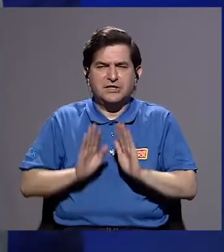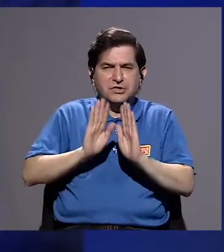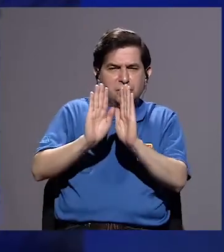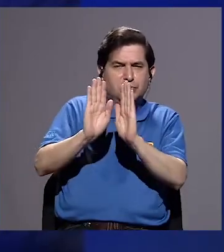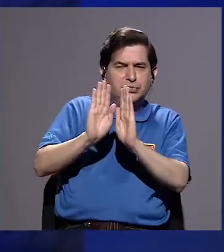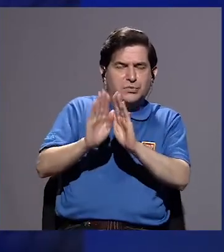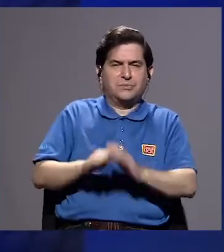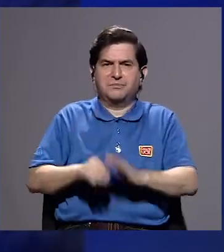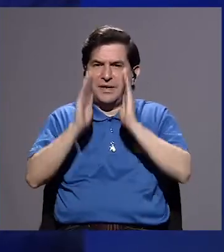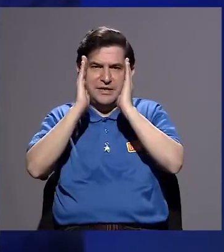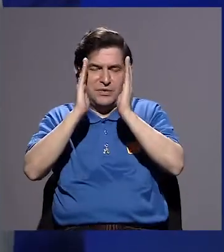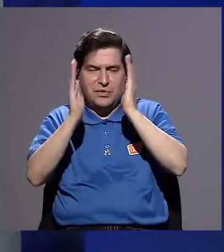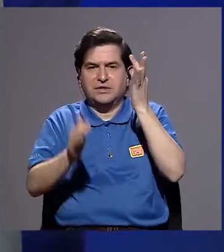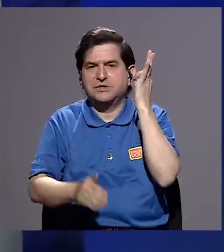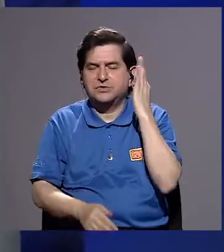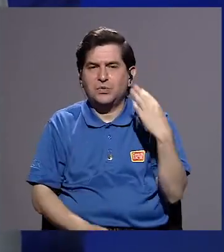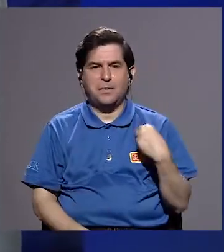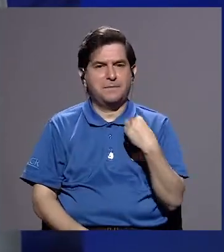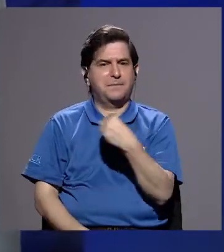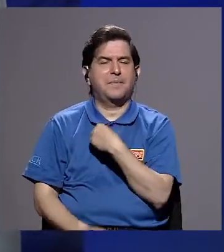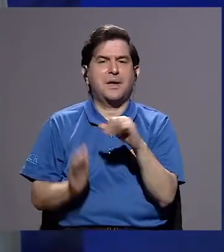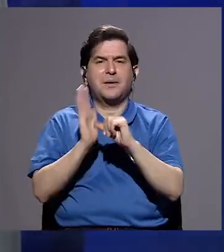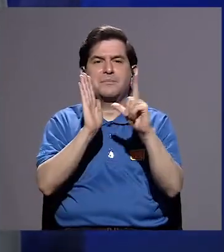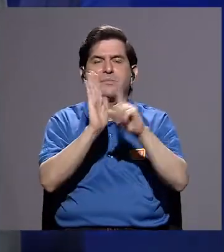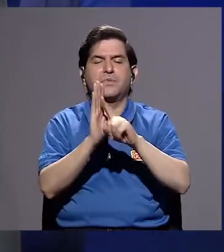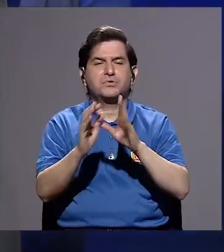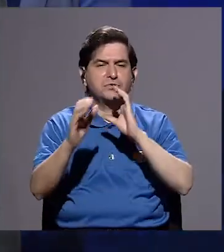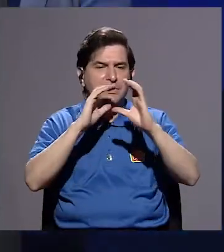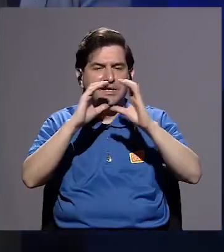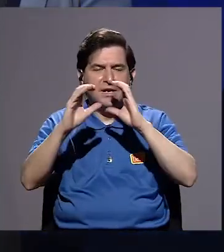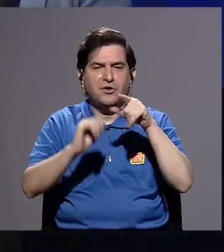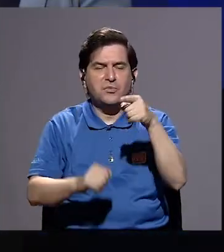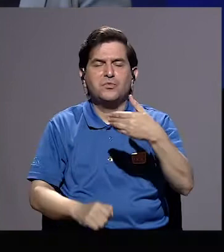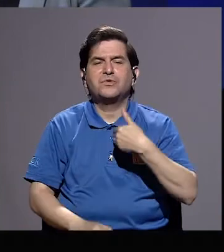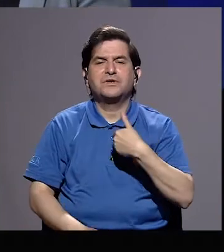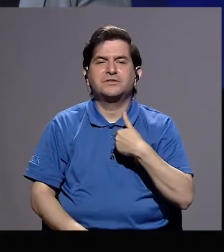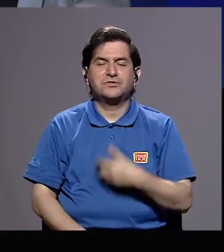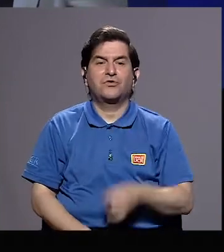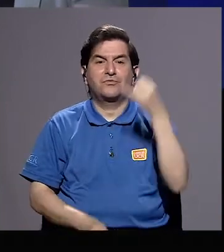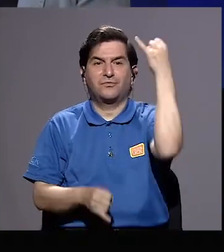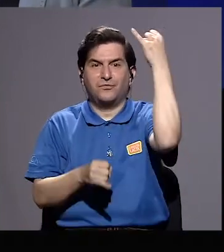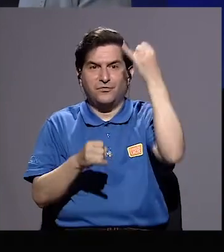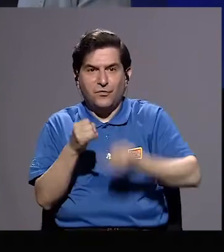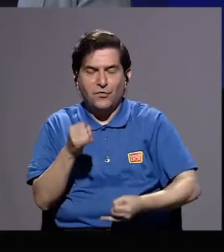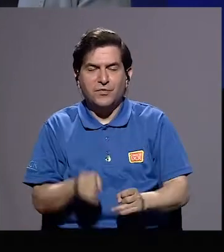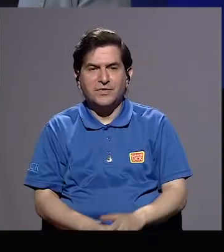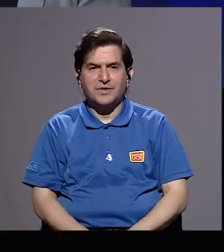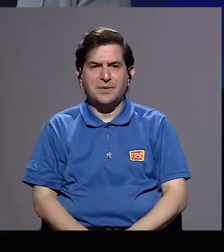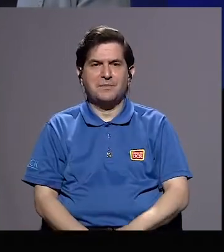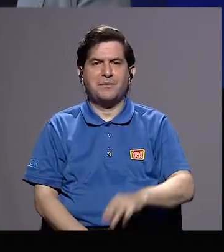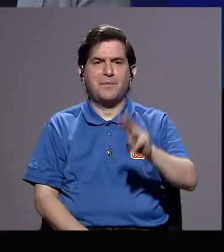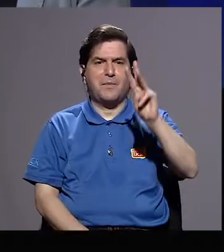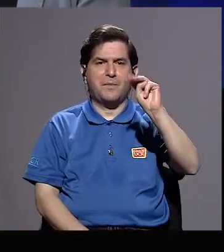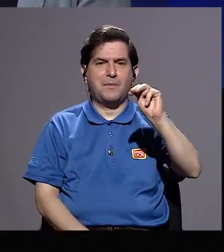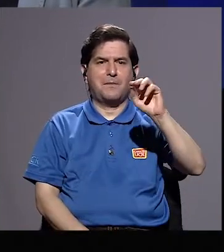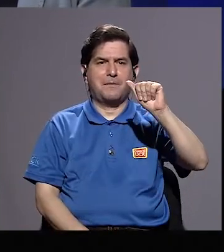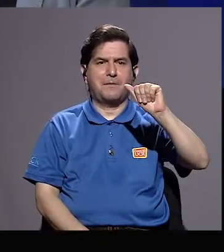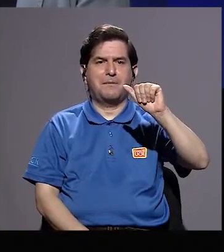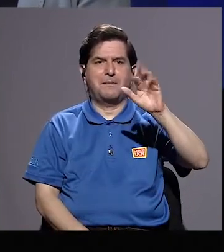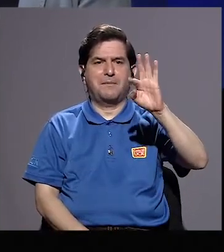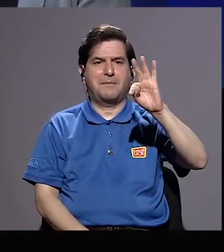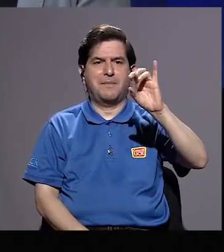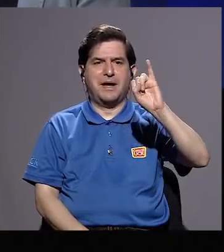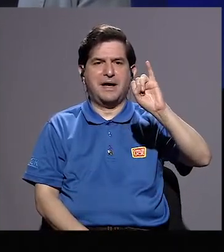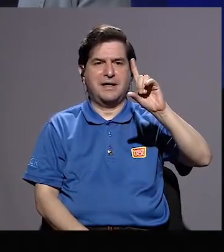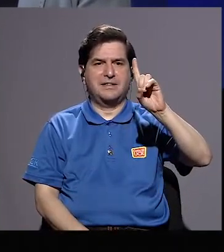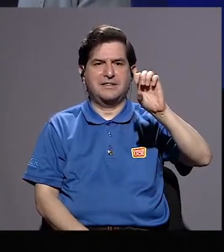de que escucharan las mujeres que integraban la Asamblea a esas conversaciones. Y finalmente, doña Matilde no llega